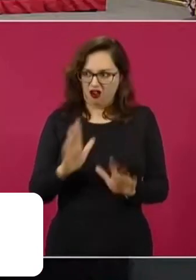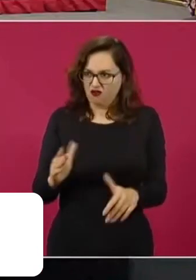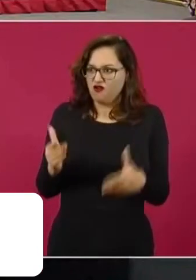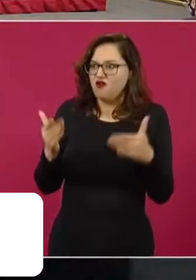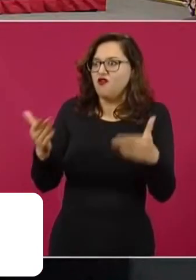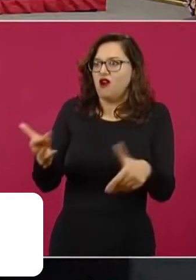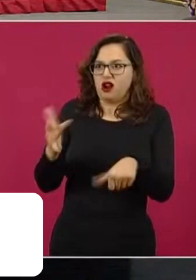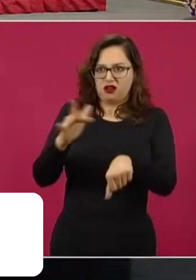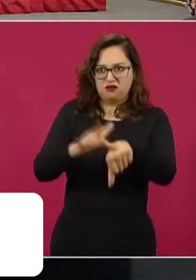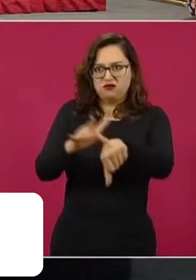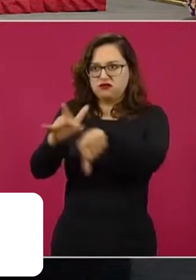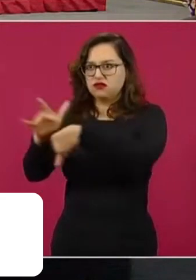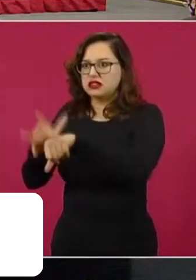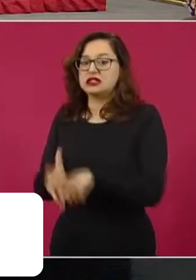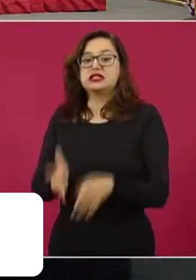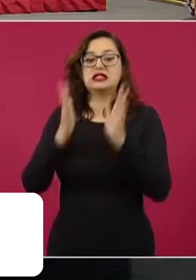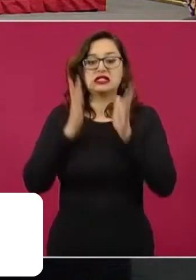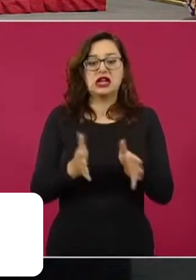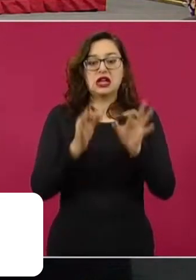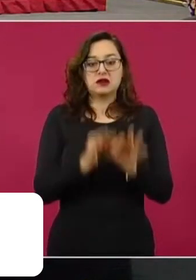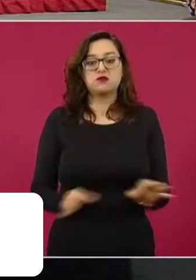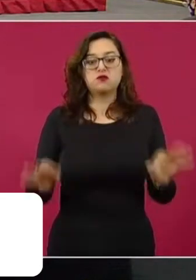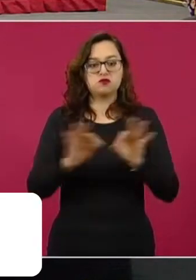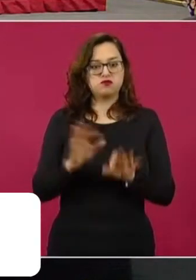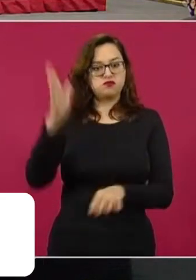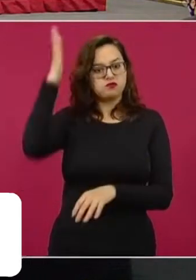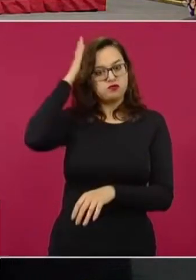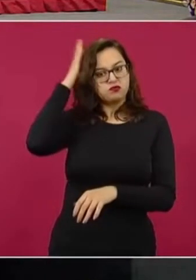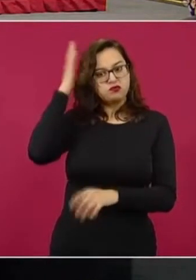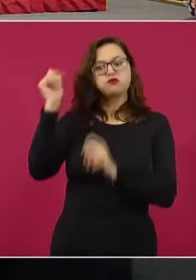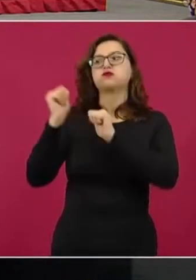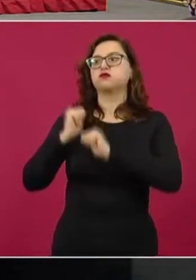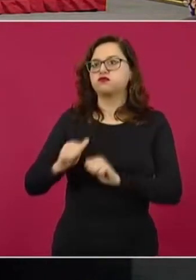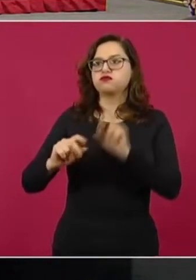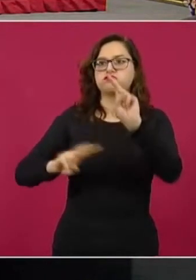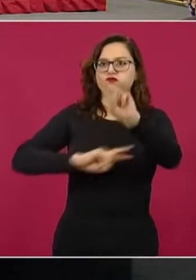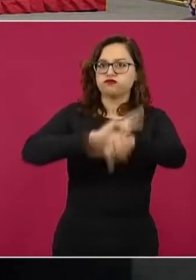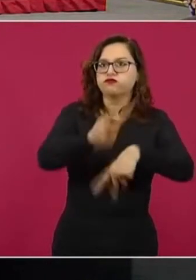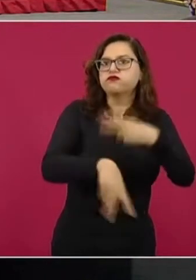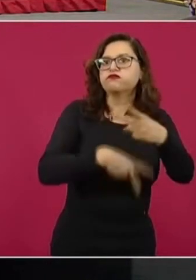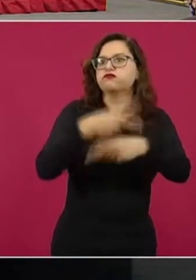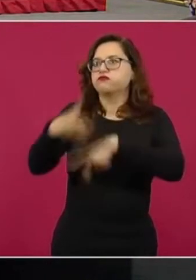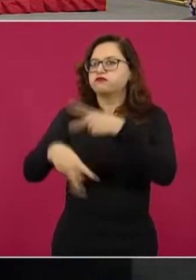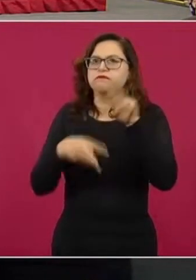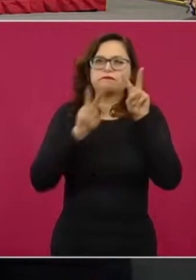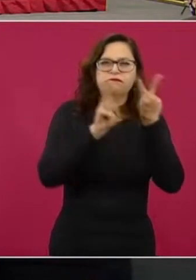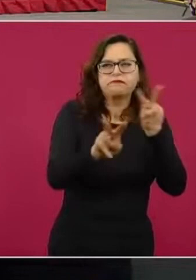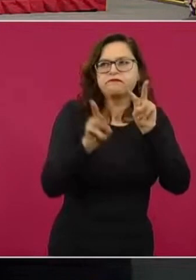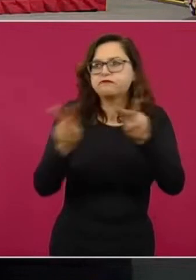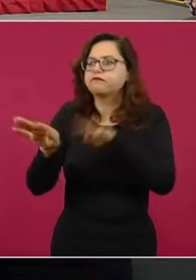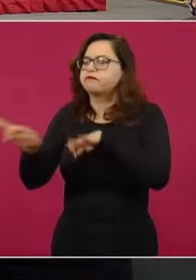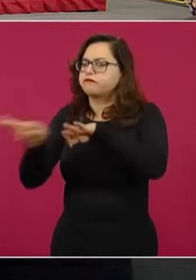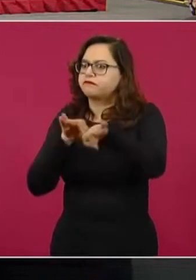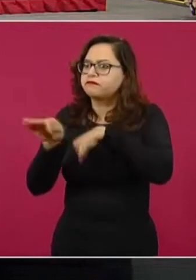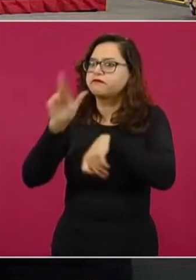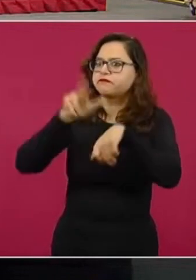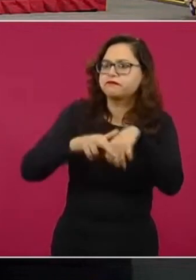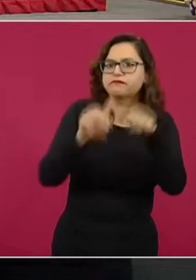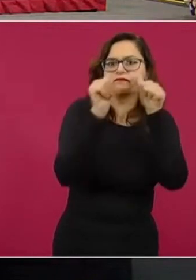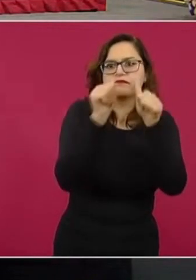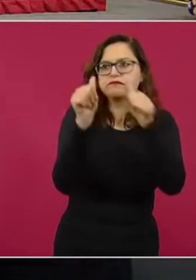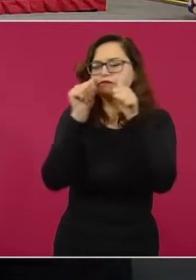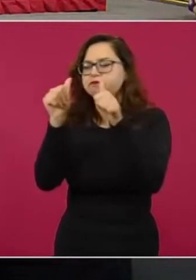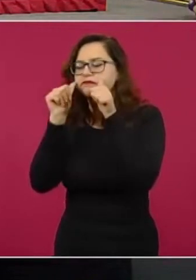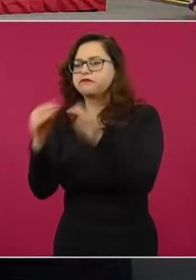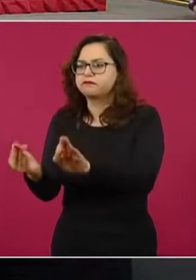sindical y los secretarios generales estén en el área escuchando las necesidades de viva voz de los trabajadores petroleros. Y